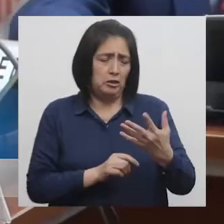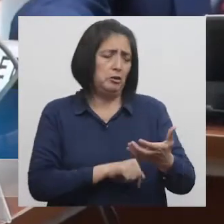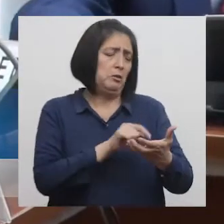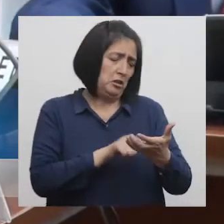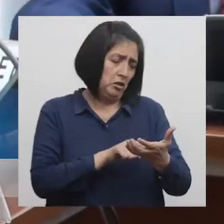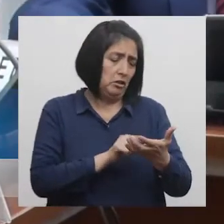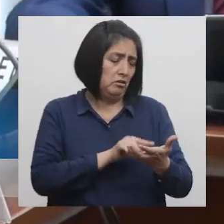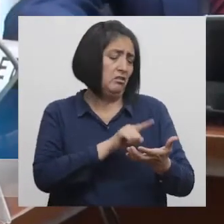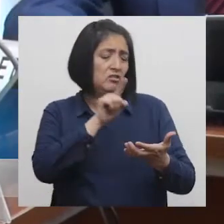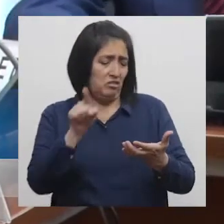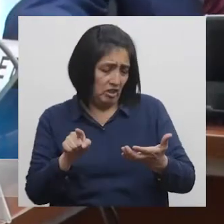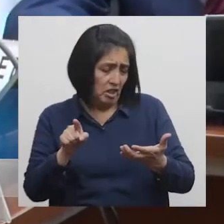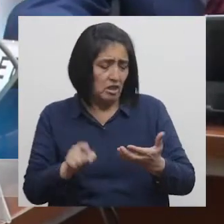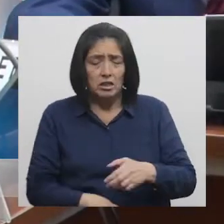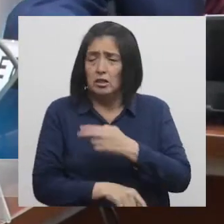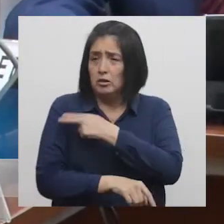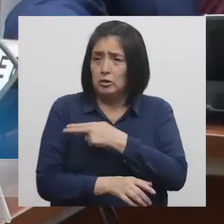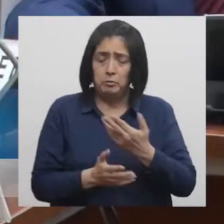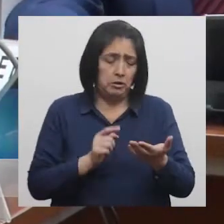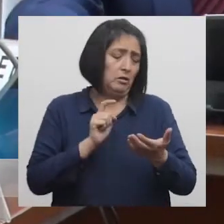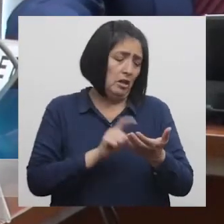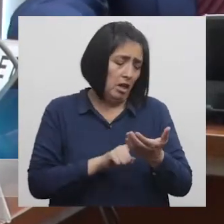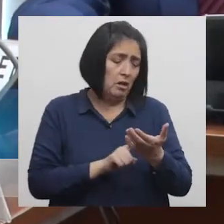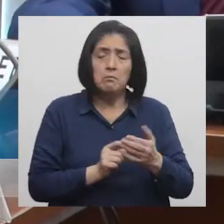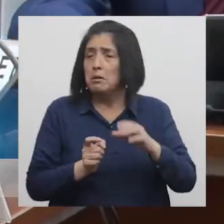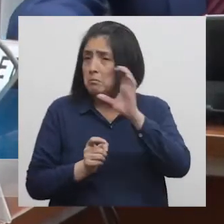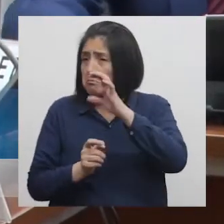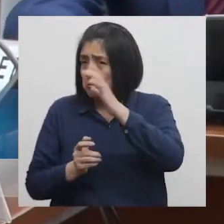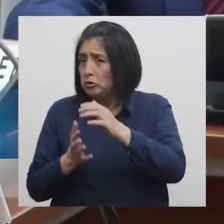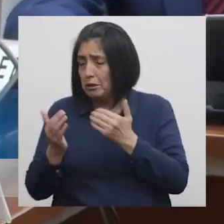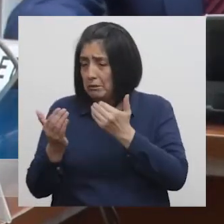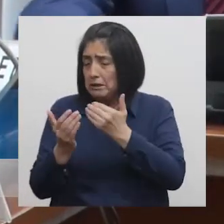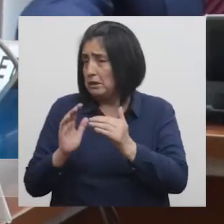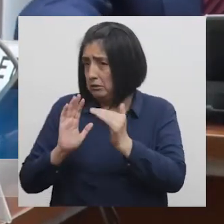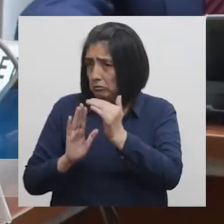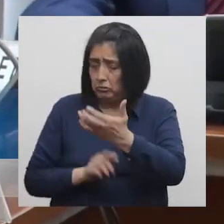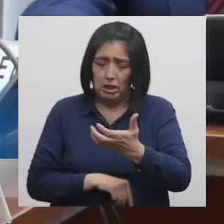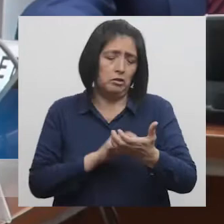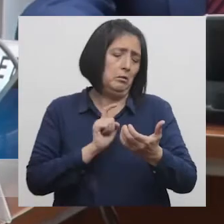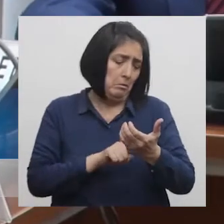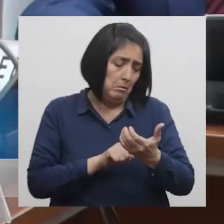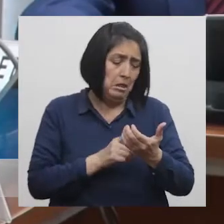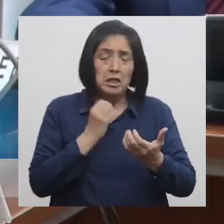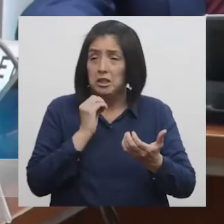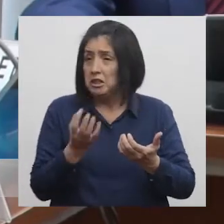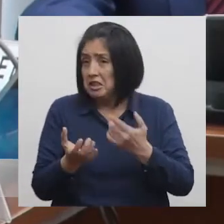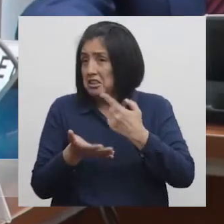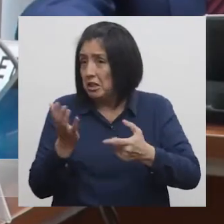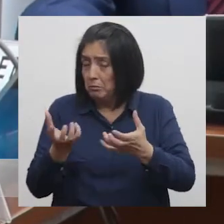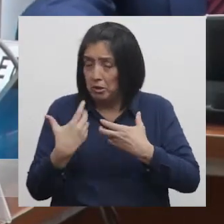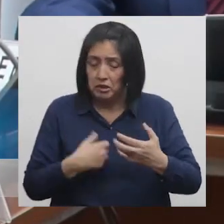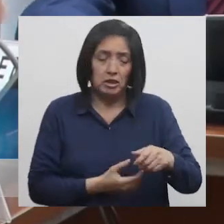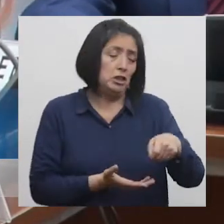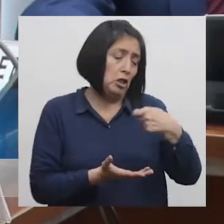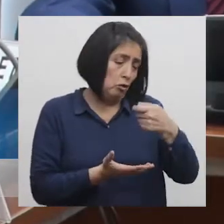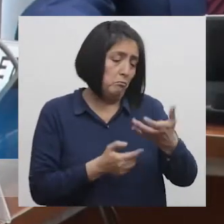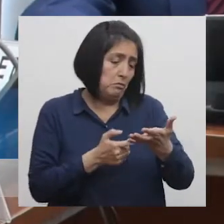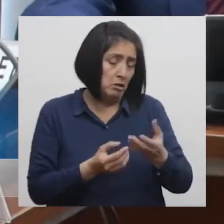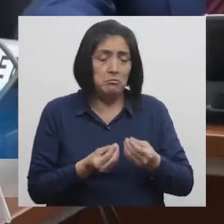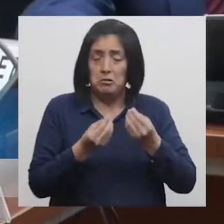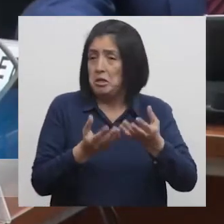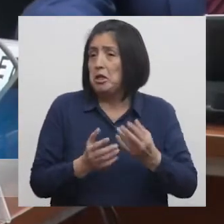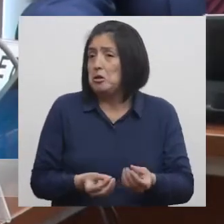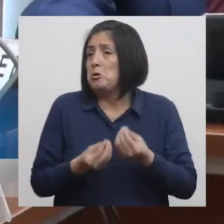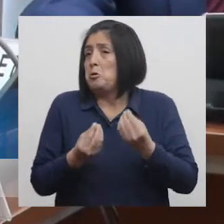Tienes que ir al establecimiento de salud Va a buscar mi establecimiento de salud más cercano Va a decir qué tengo que hacer Qué comidas les puedo dar